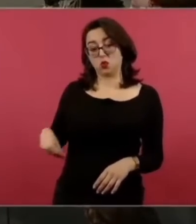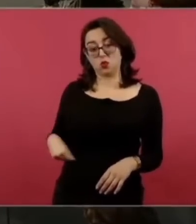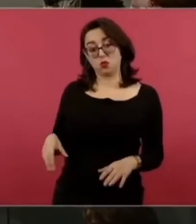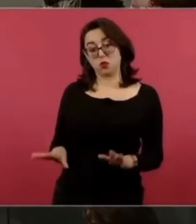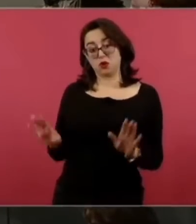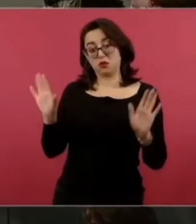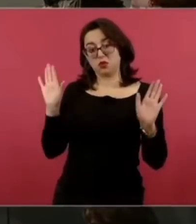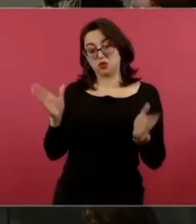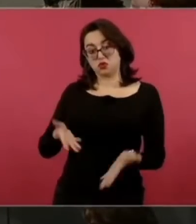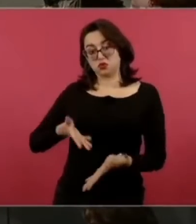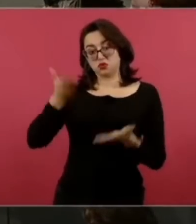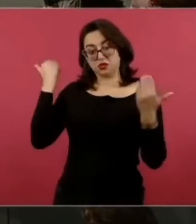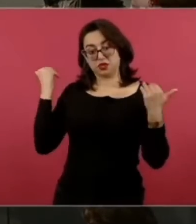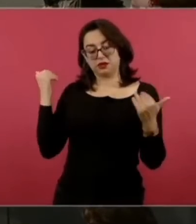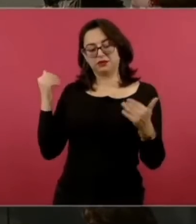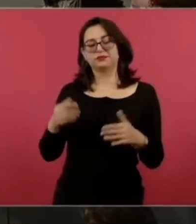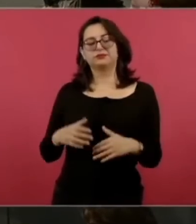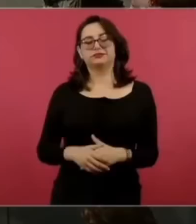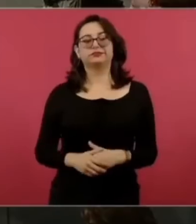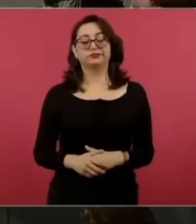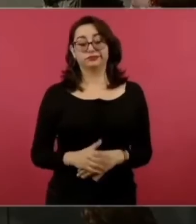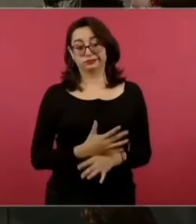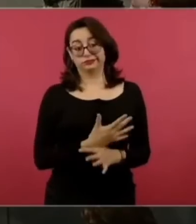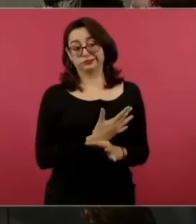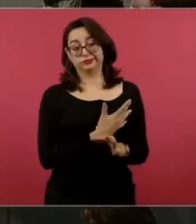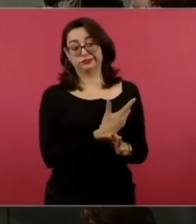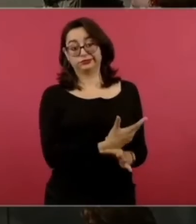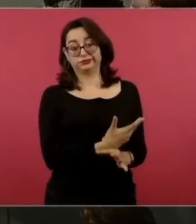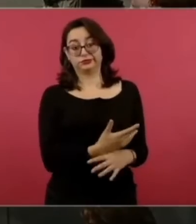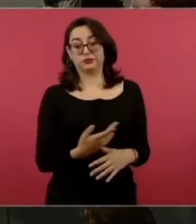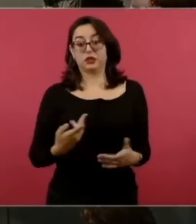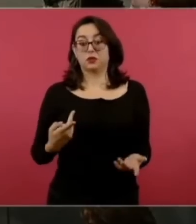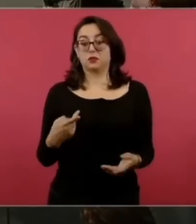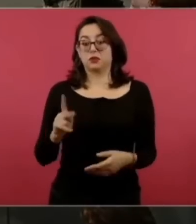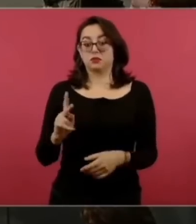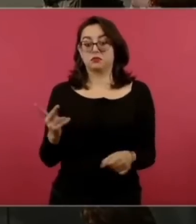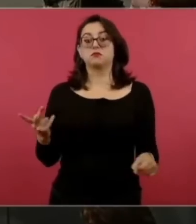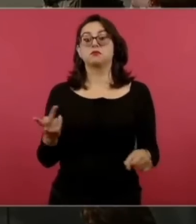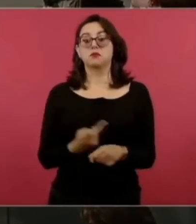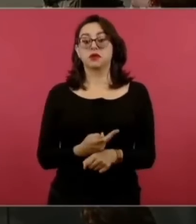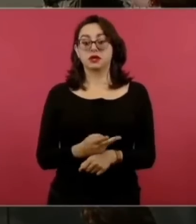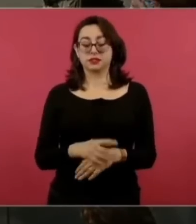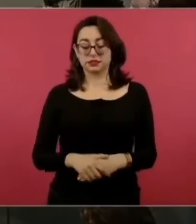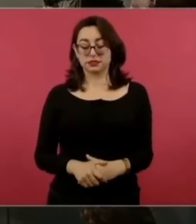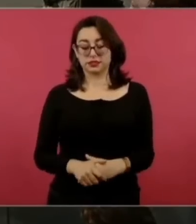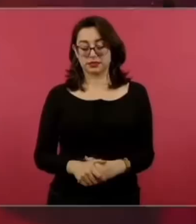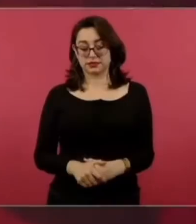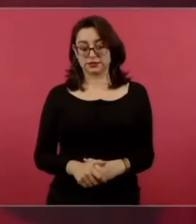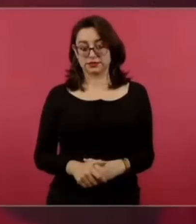trabajadores y los jubilados para financiar otro tipo de proyectos si no